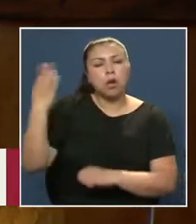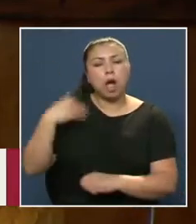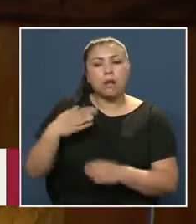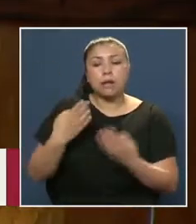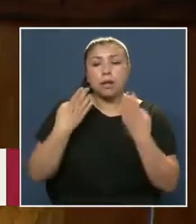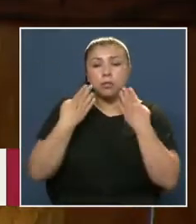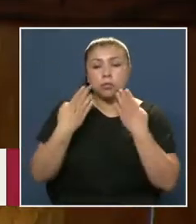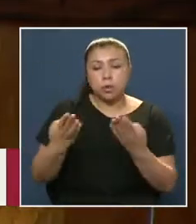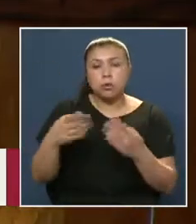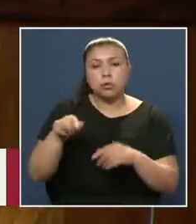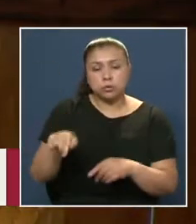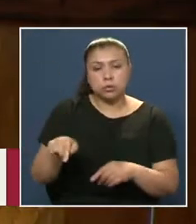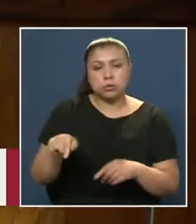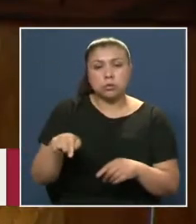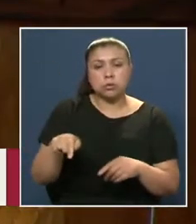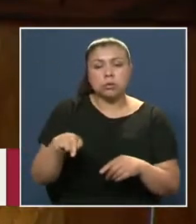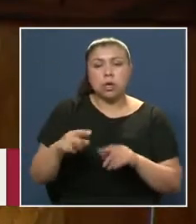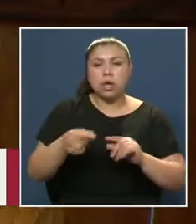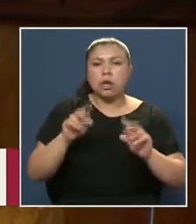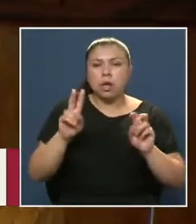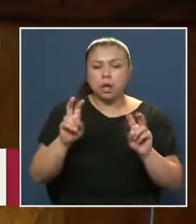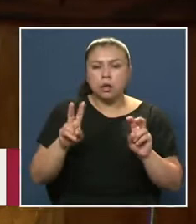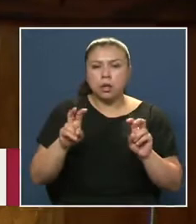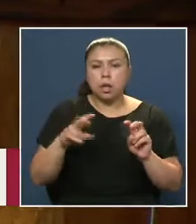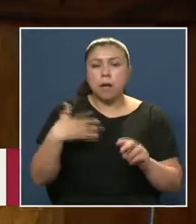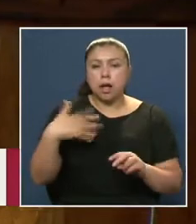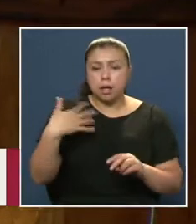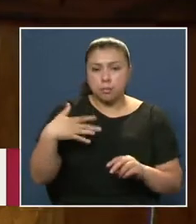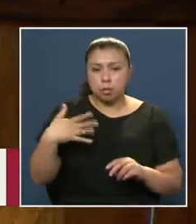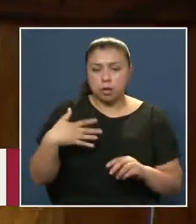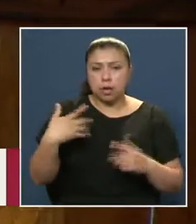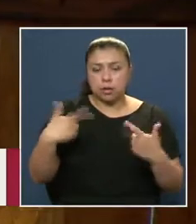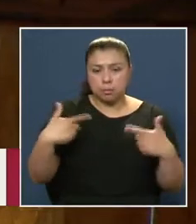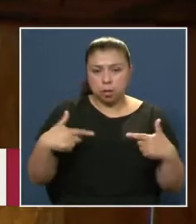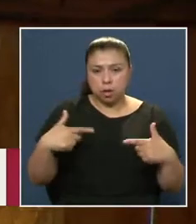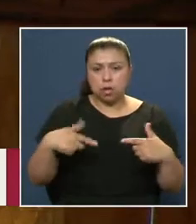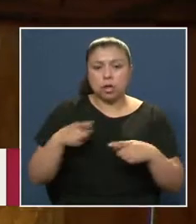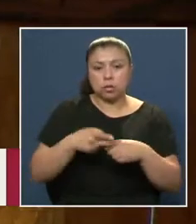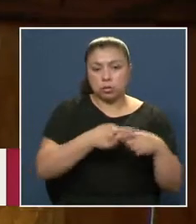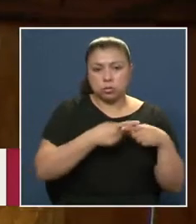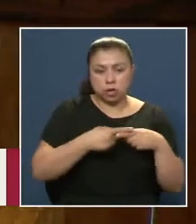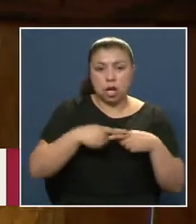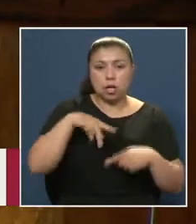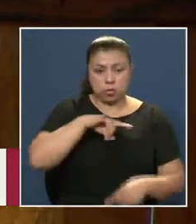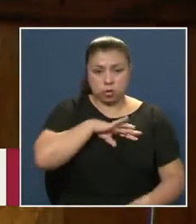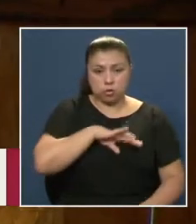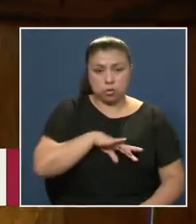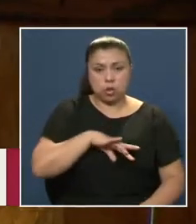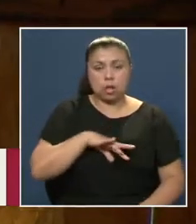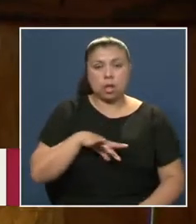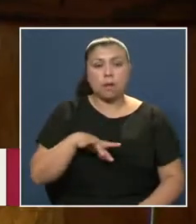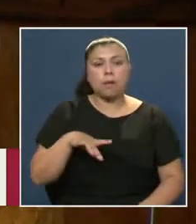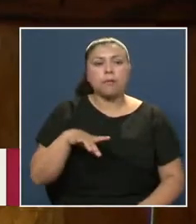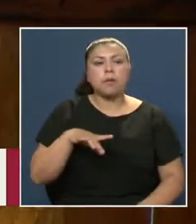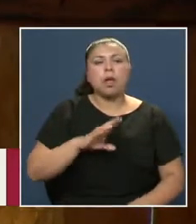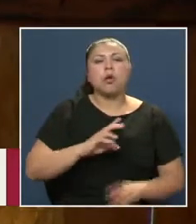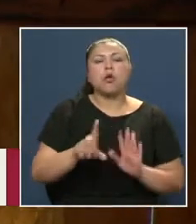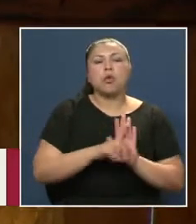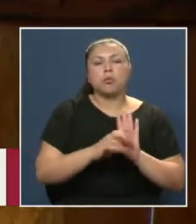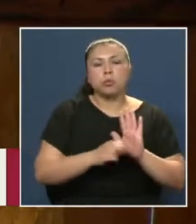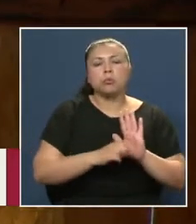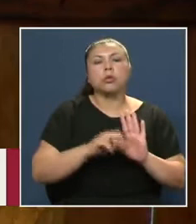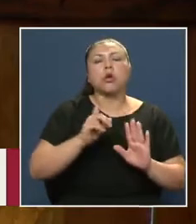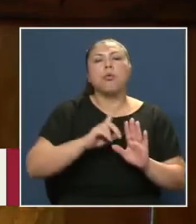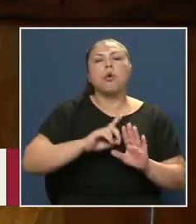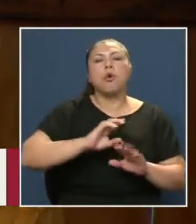Su protagonismo Resulta indiscutible En temáticas De tanta relevancia En la historia Política y social De nuestra patria Como la derogación De la ley De defensa Permanente De la